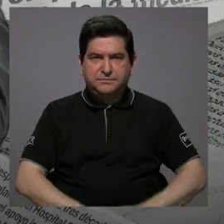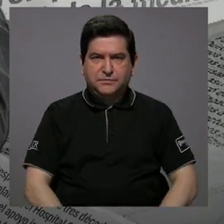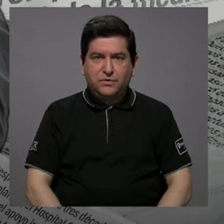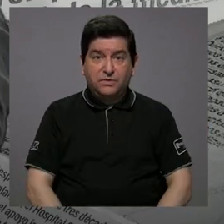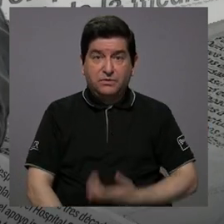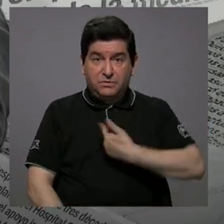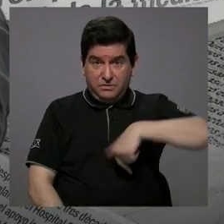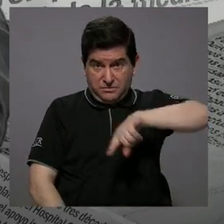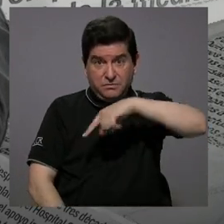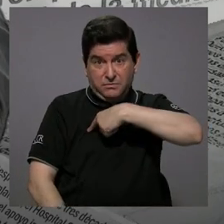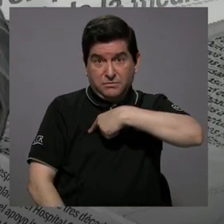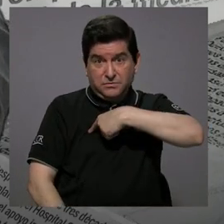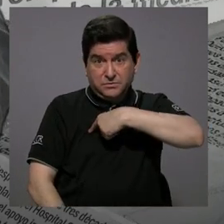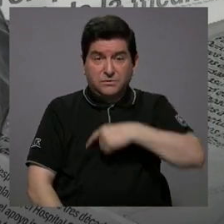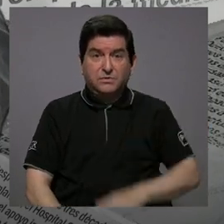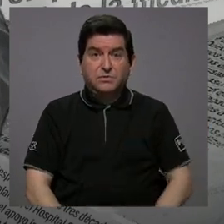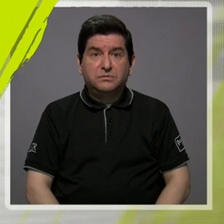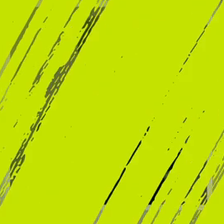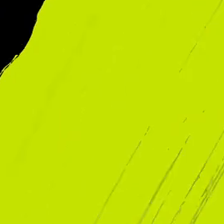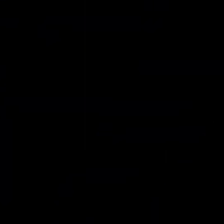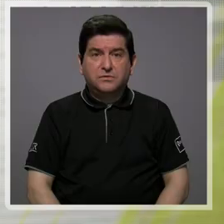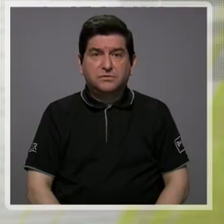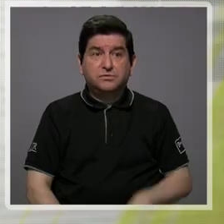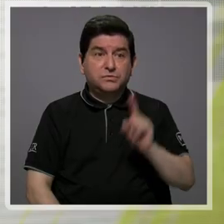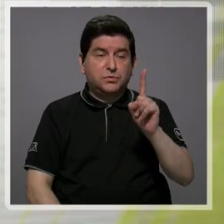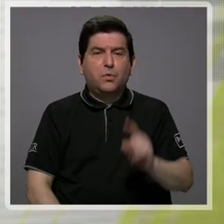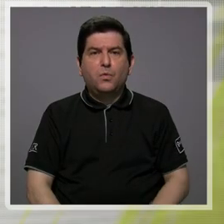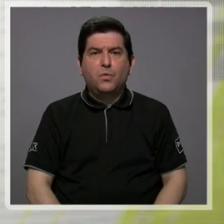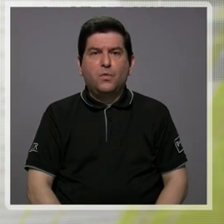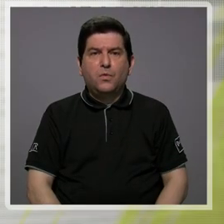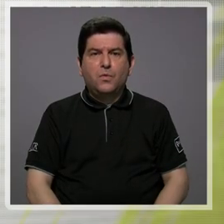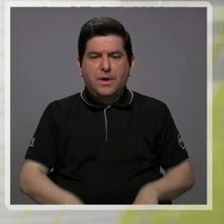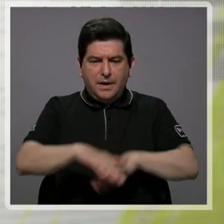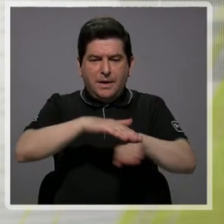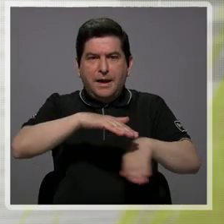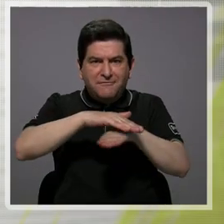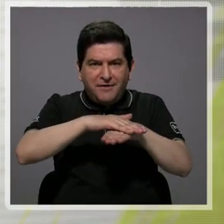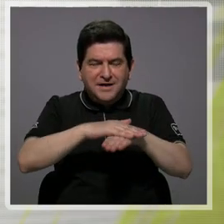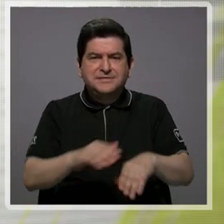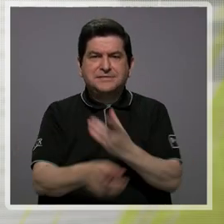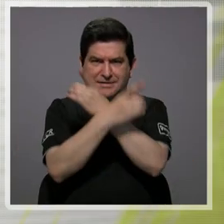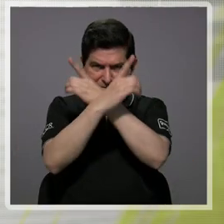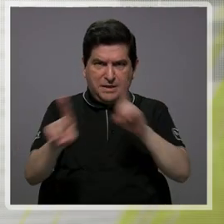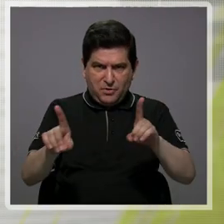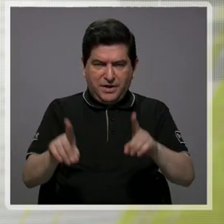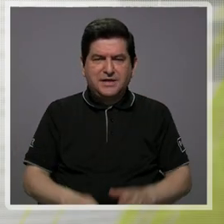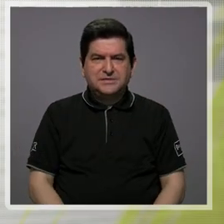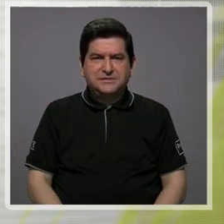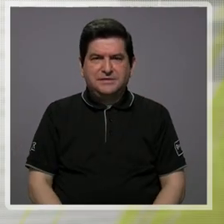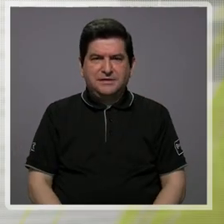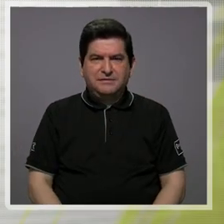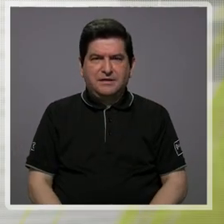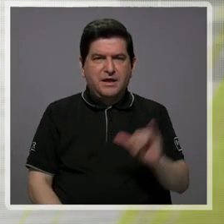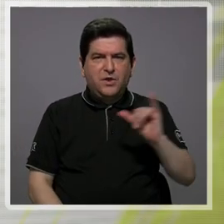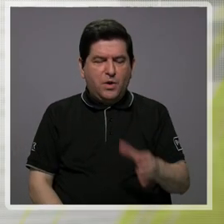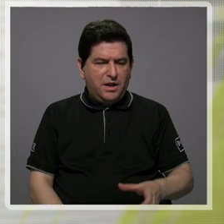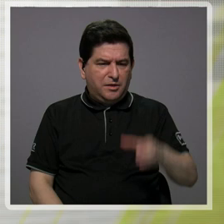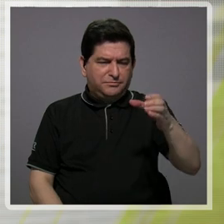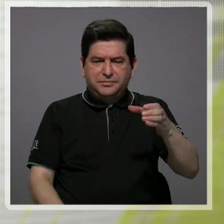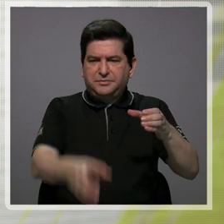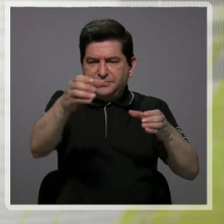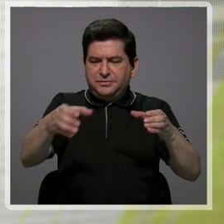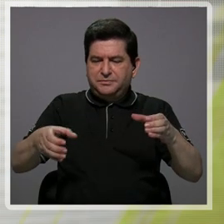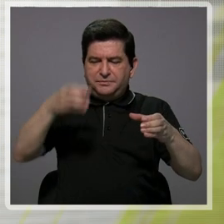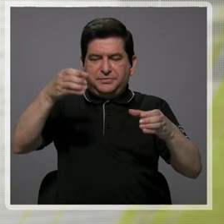nosotros somos un balbarte de la democracia y un pilar de la democracia. Entonces nosotros la